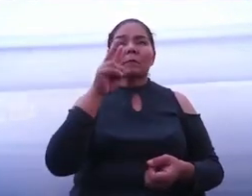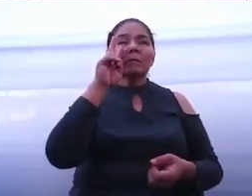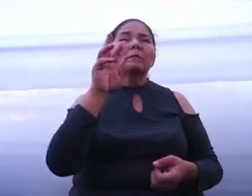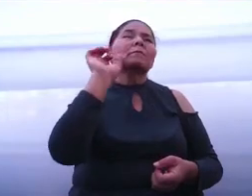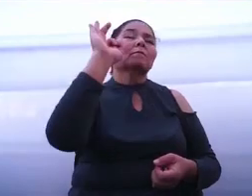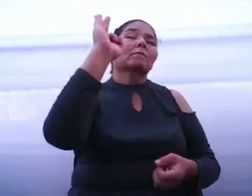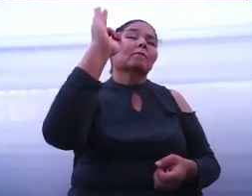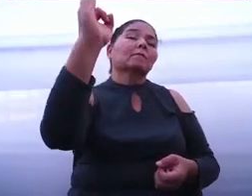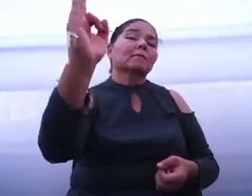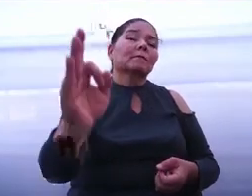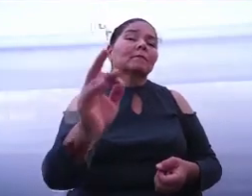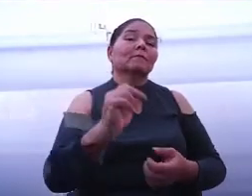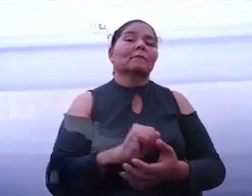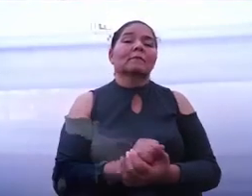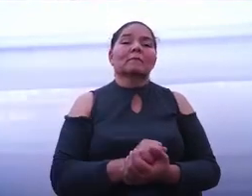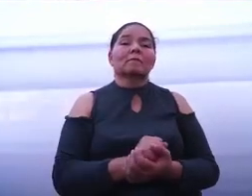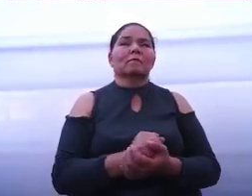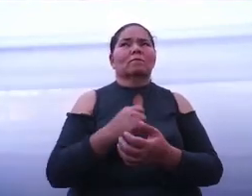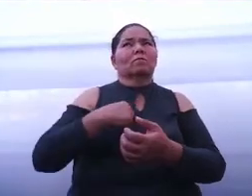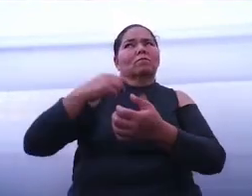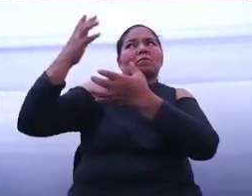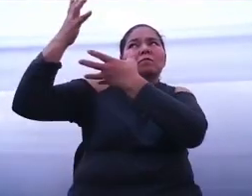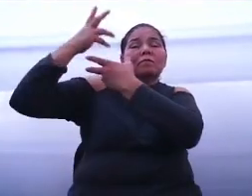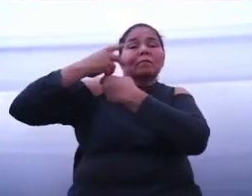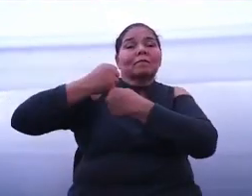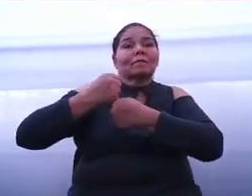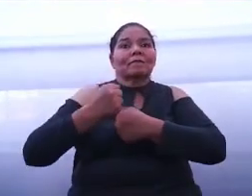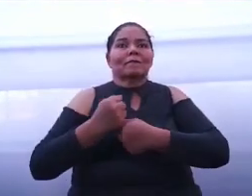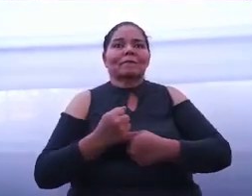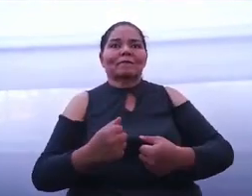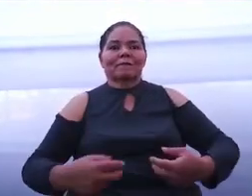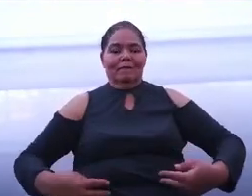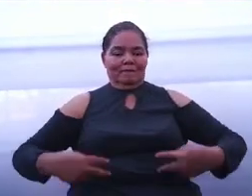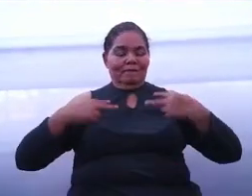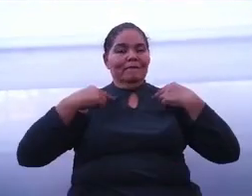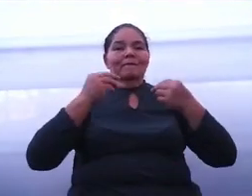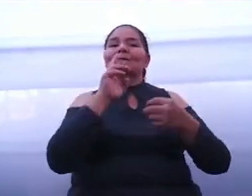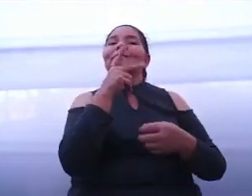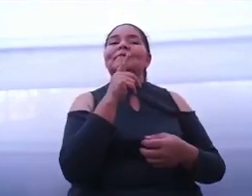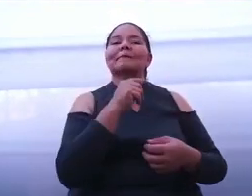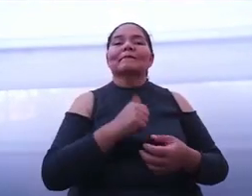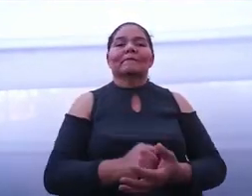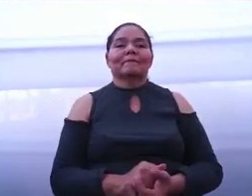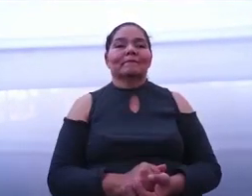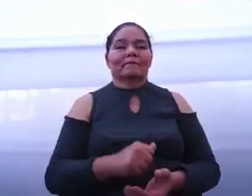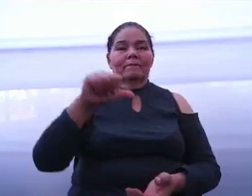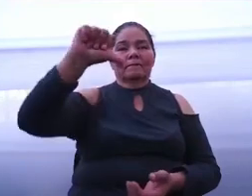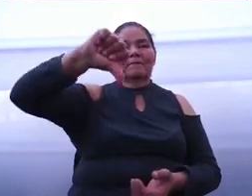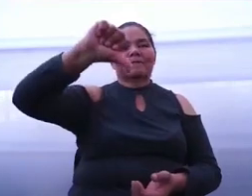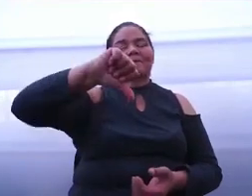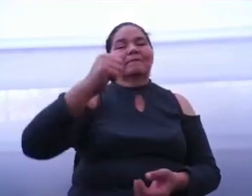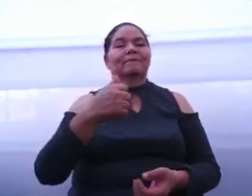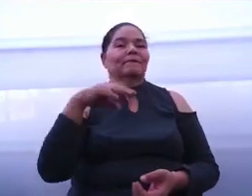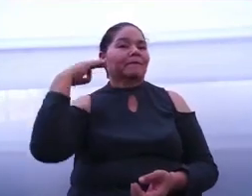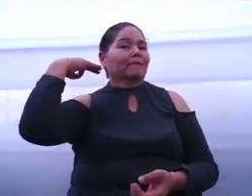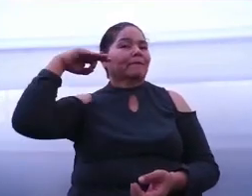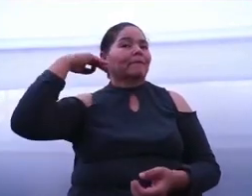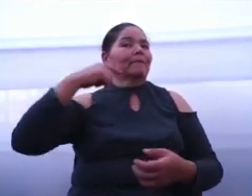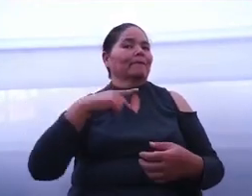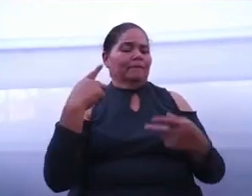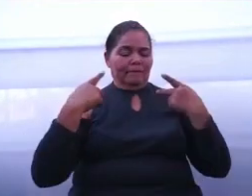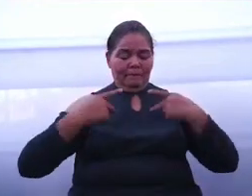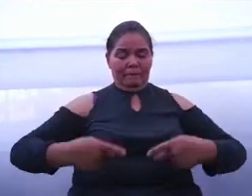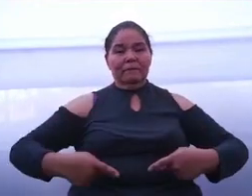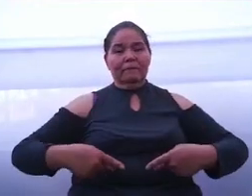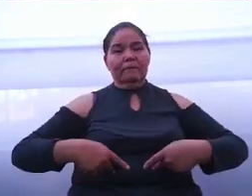el futuro con el anhelo de vivir mejor. Hoy es momento de la gente,